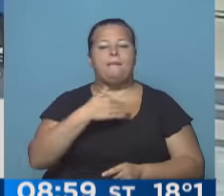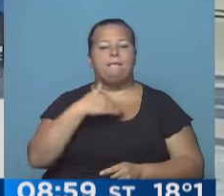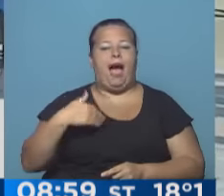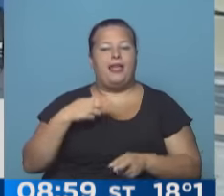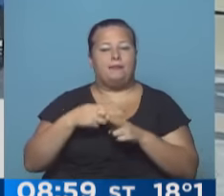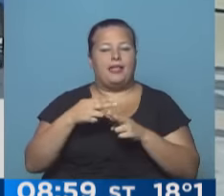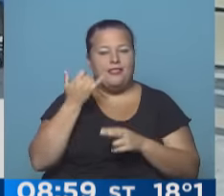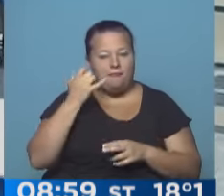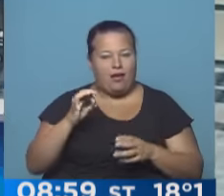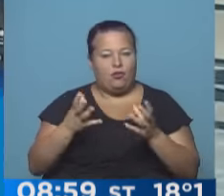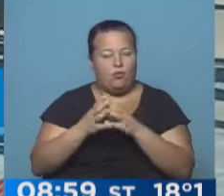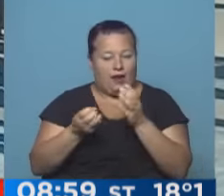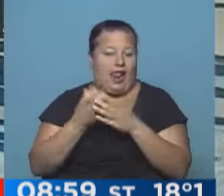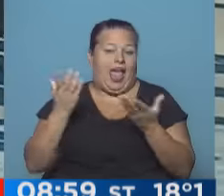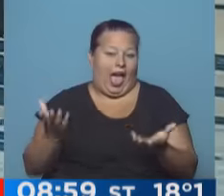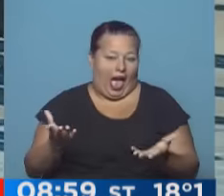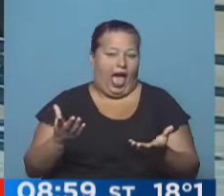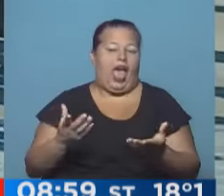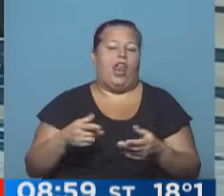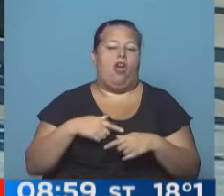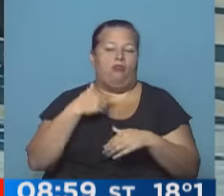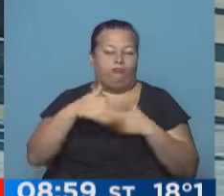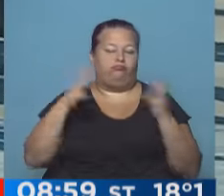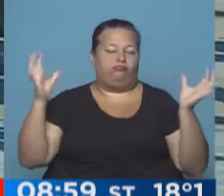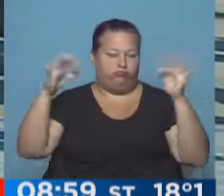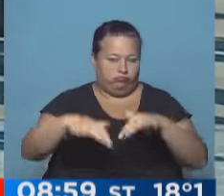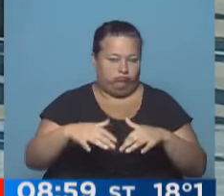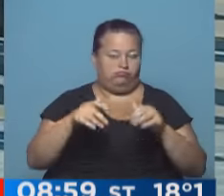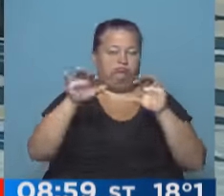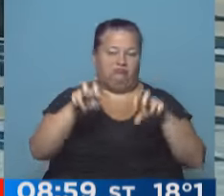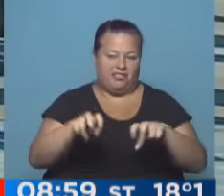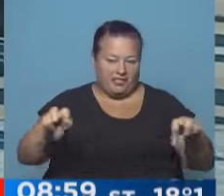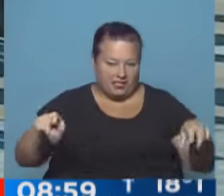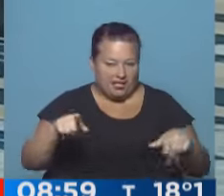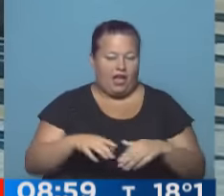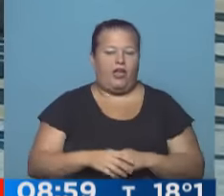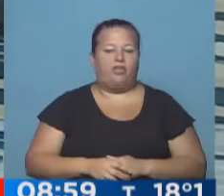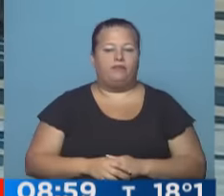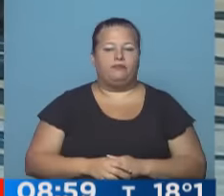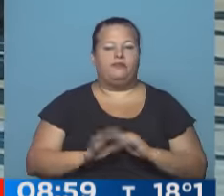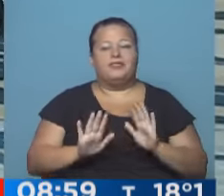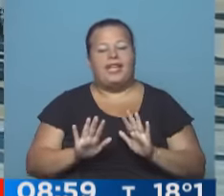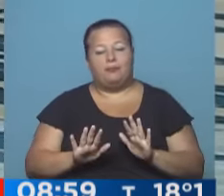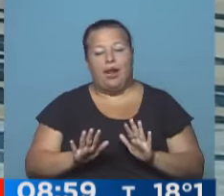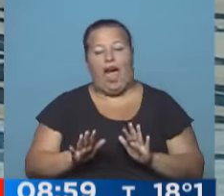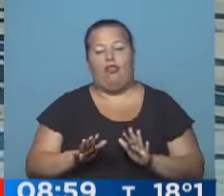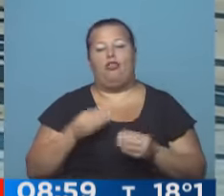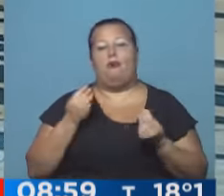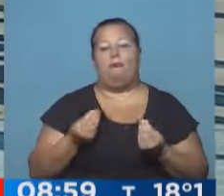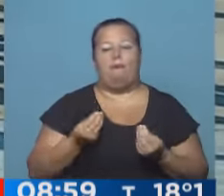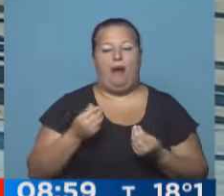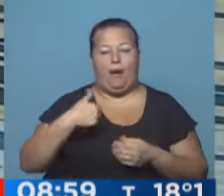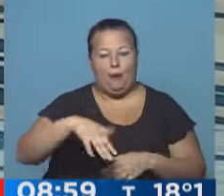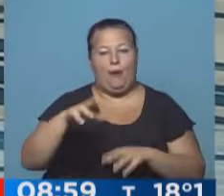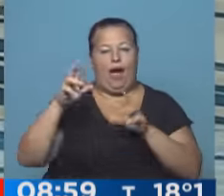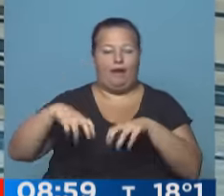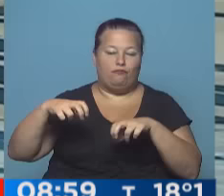Plaza de Mayo de Líneas Fundadoras, que claro, con buen tino las situaron allí, las sentaron y están esperando un momento entonces en que se van a